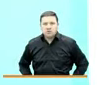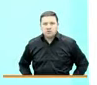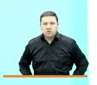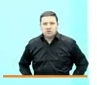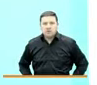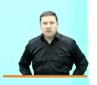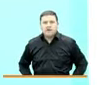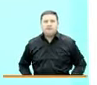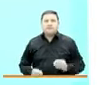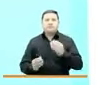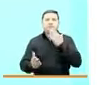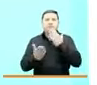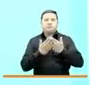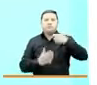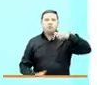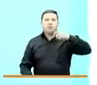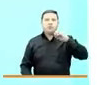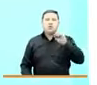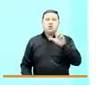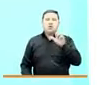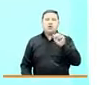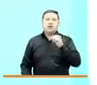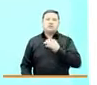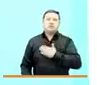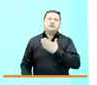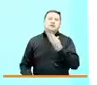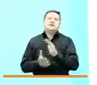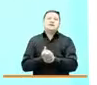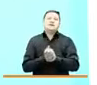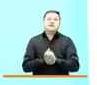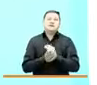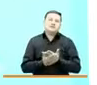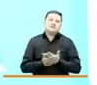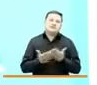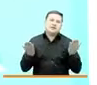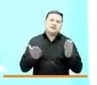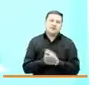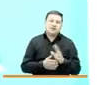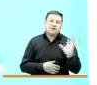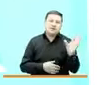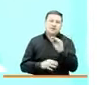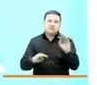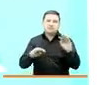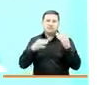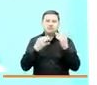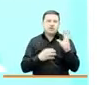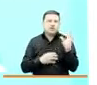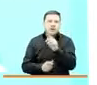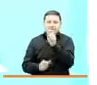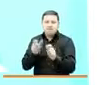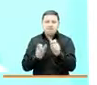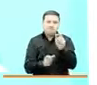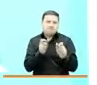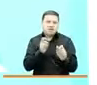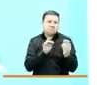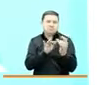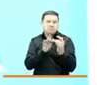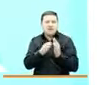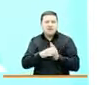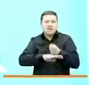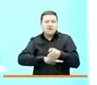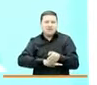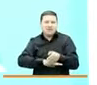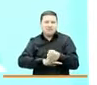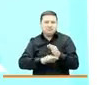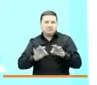Muchas gracias, Paola. Quiero enviar un saludo muy especial a toda la audiencia, a todas las personas que se conectan a través de estos